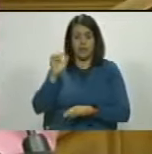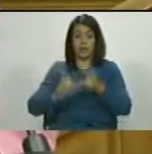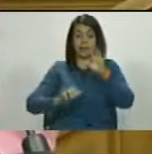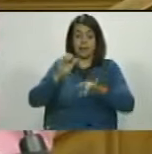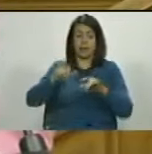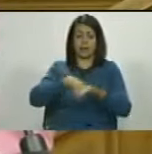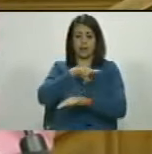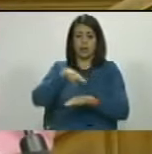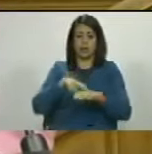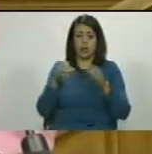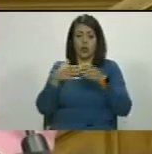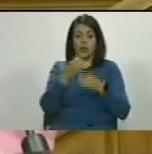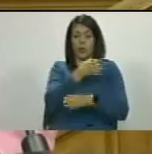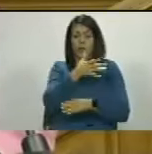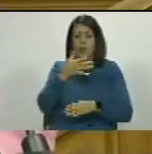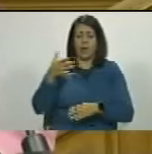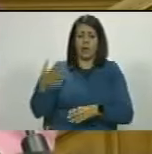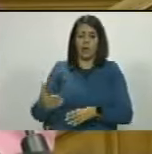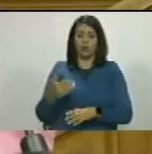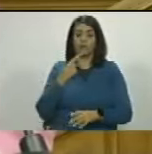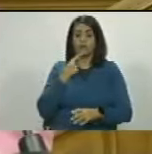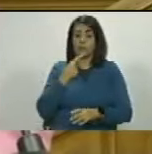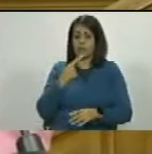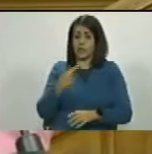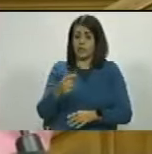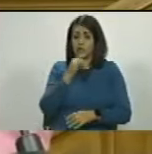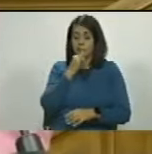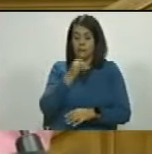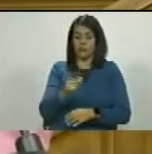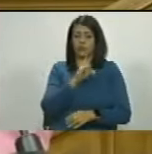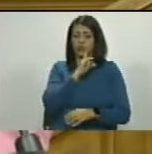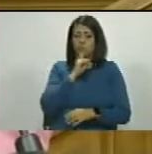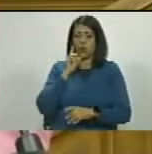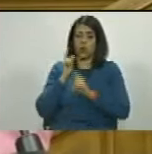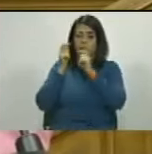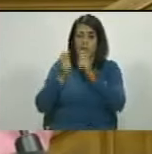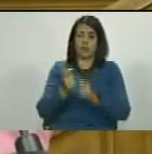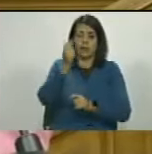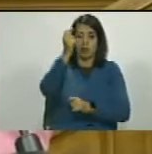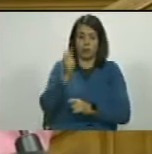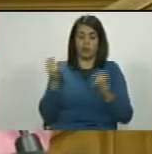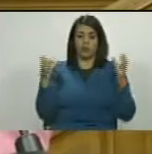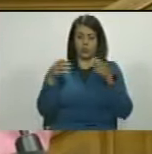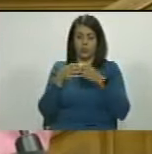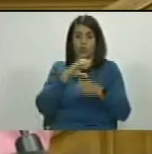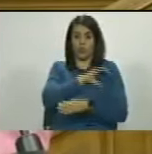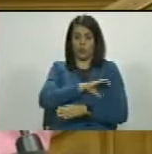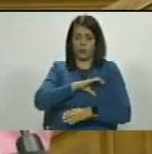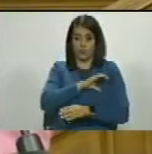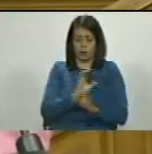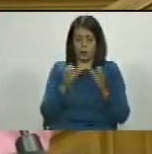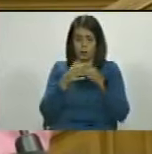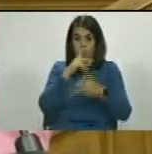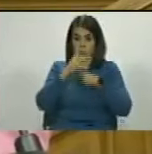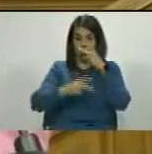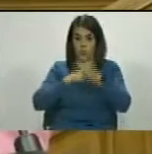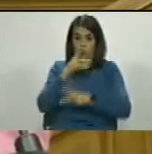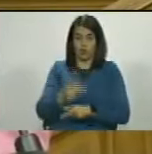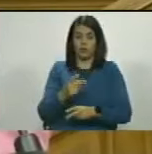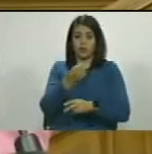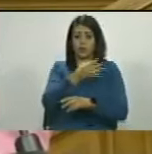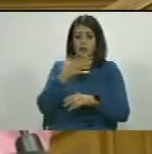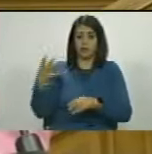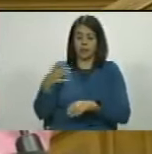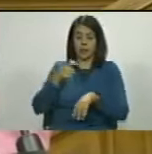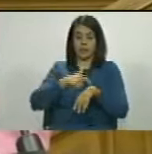general nacional de Acción Democrática, mediante la cual informa el nombramiento de los diputados que conforman esa organización política para el